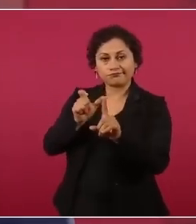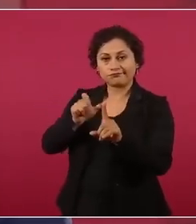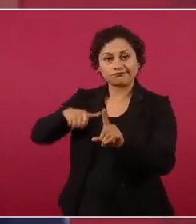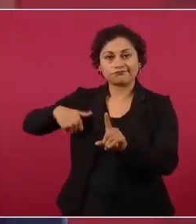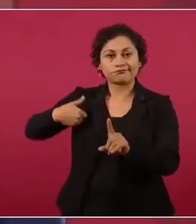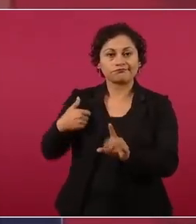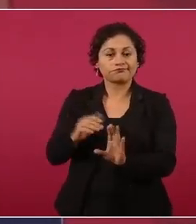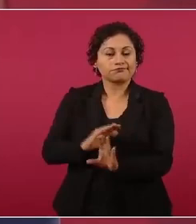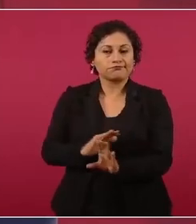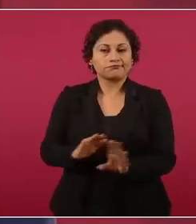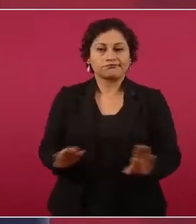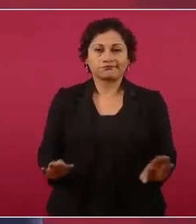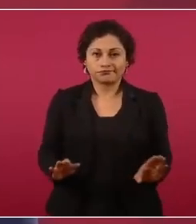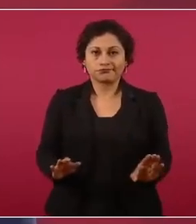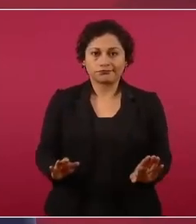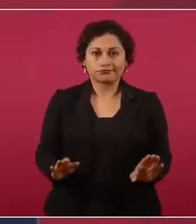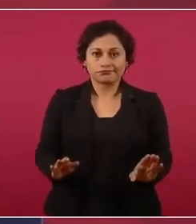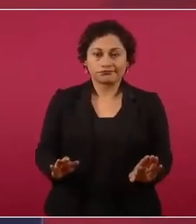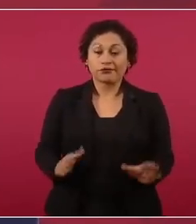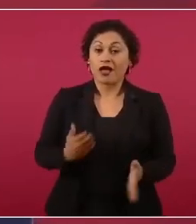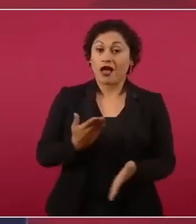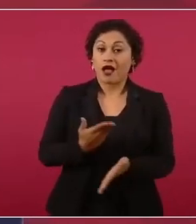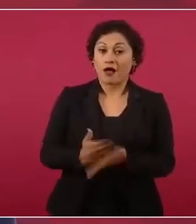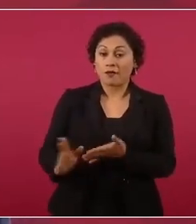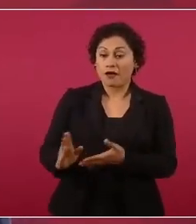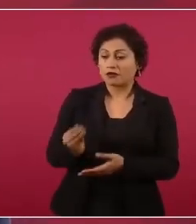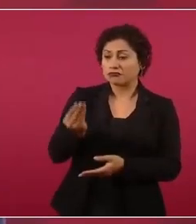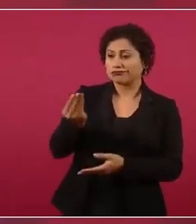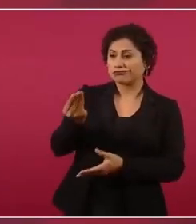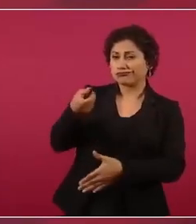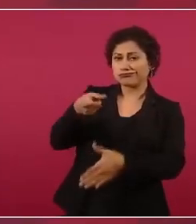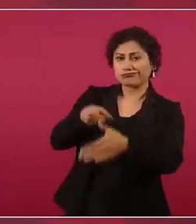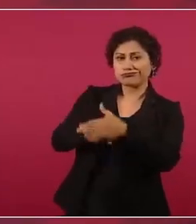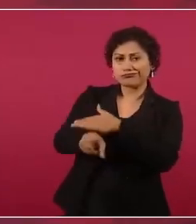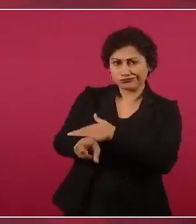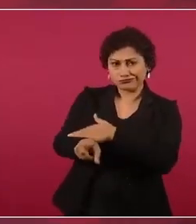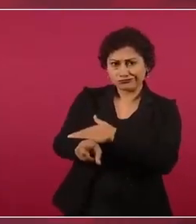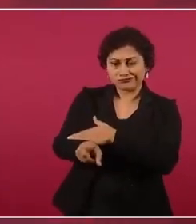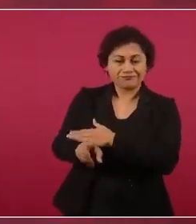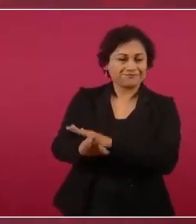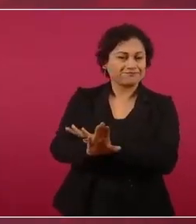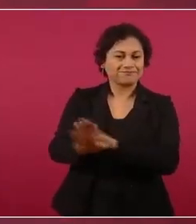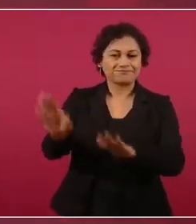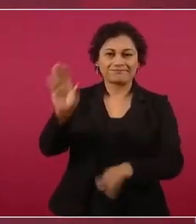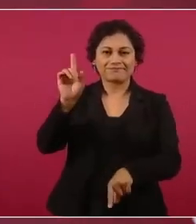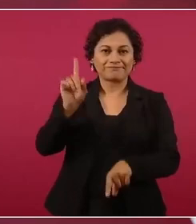sino todo el dinero del presupuesto que recibían.